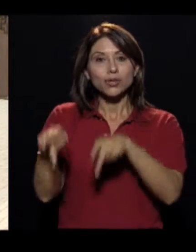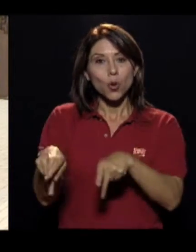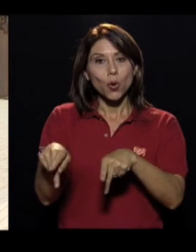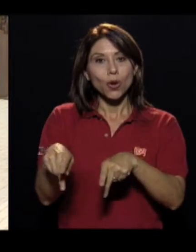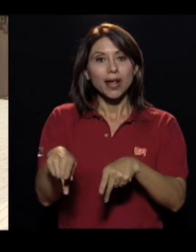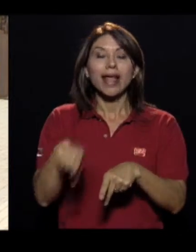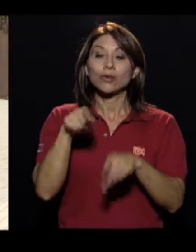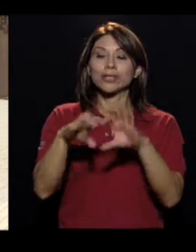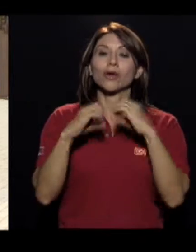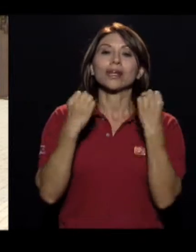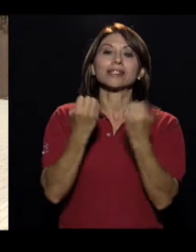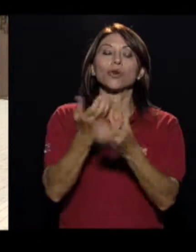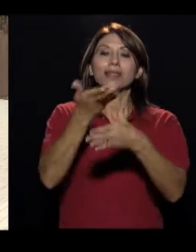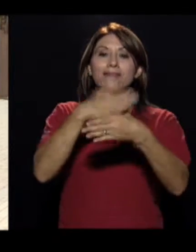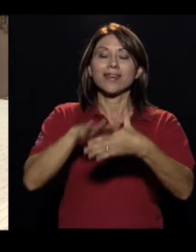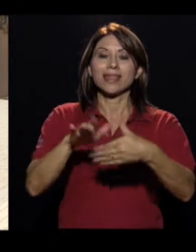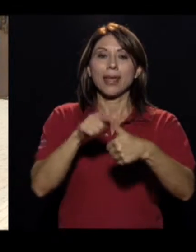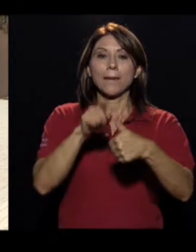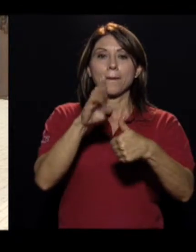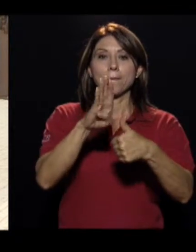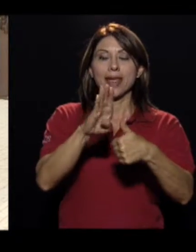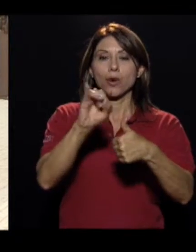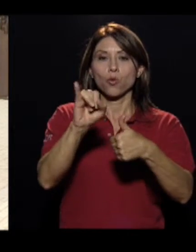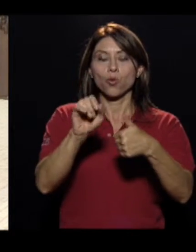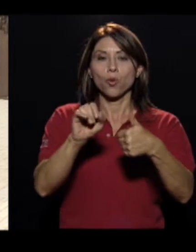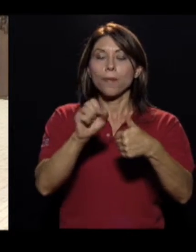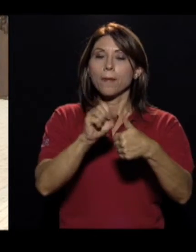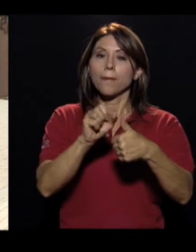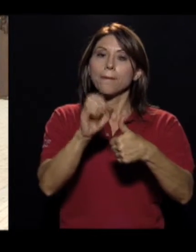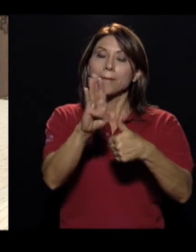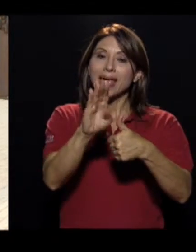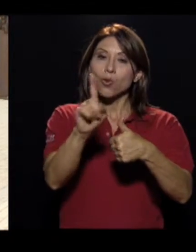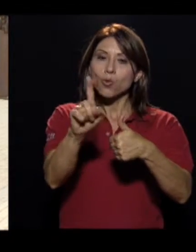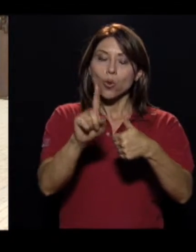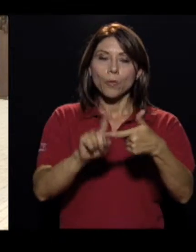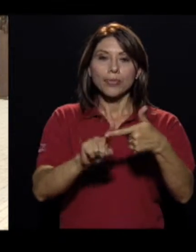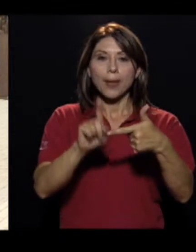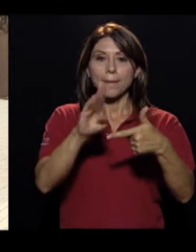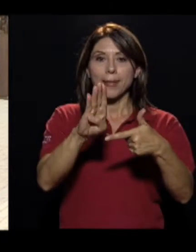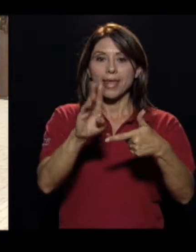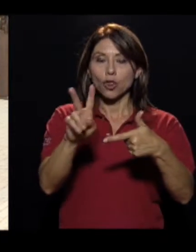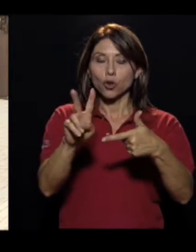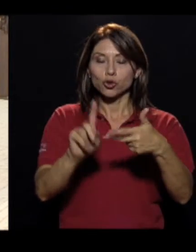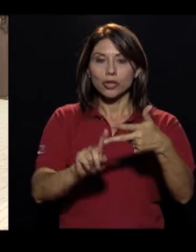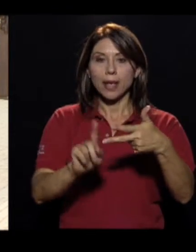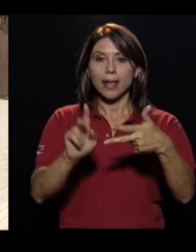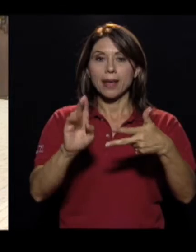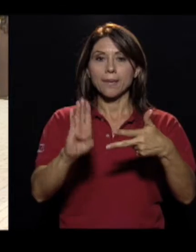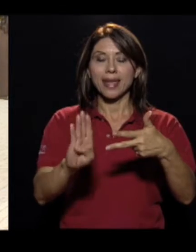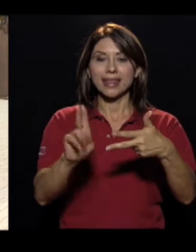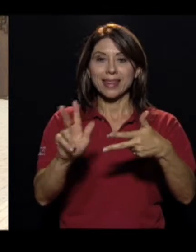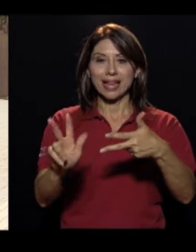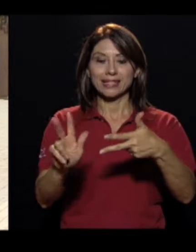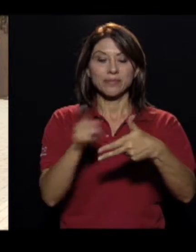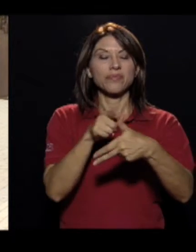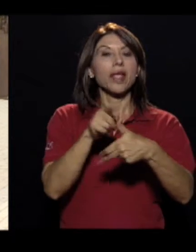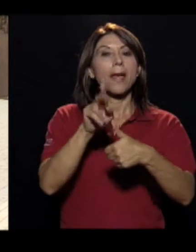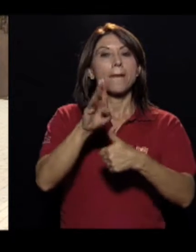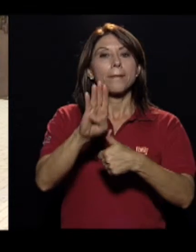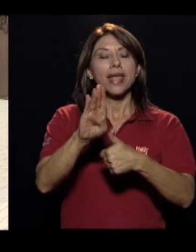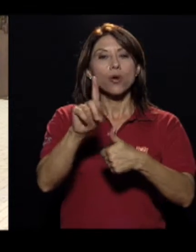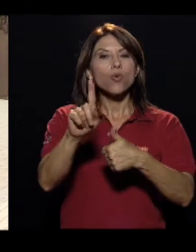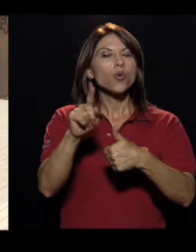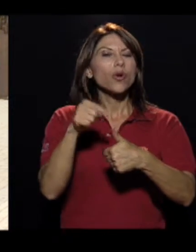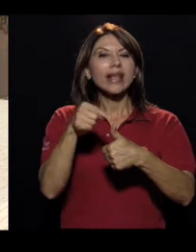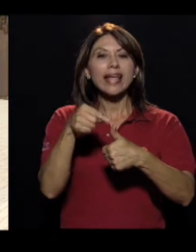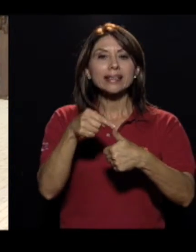divide en B1, B2 y B3. Eso significa que los B1 serían